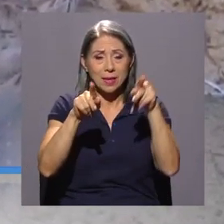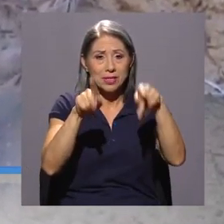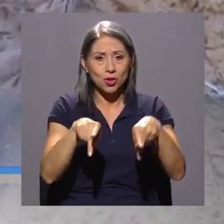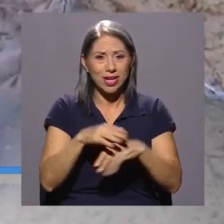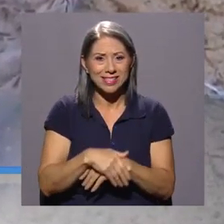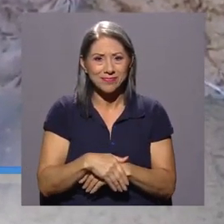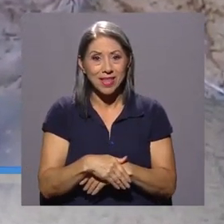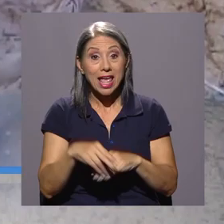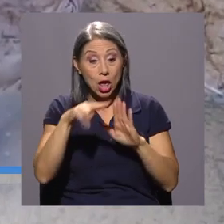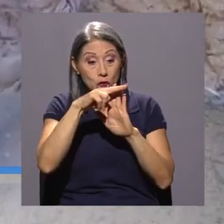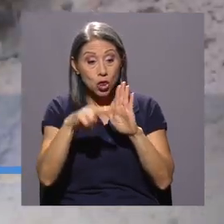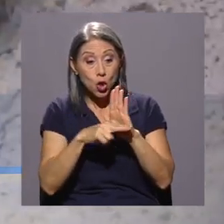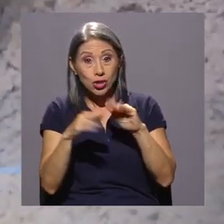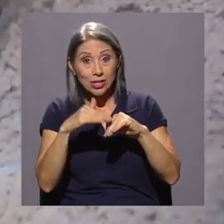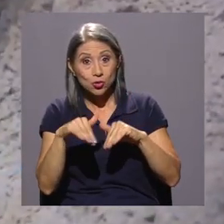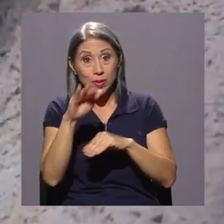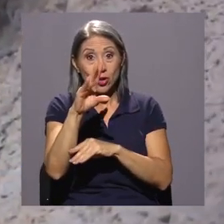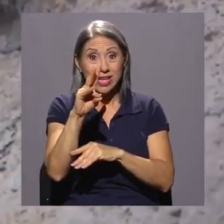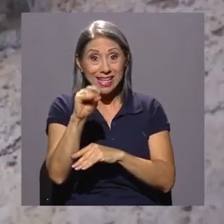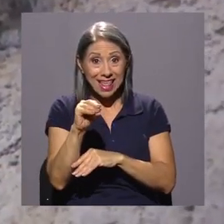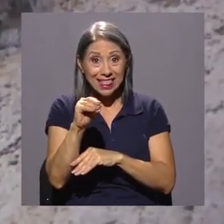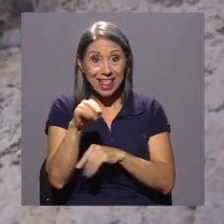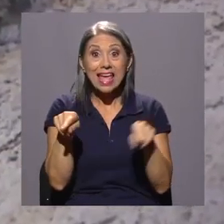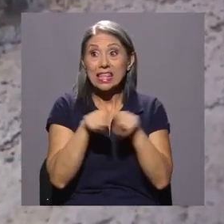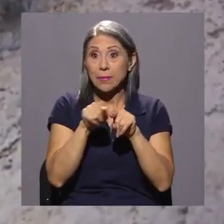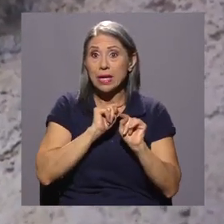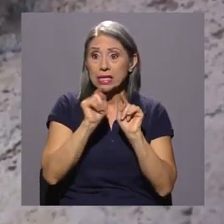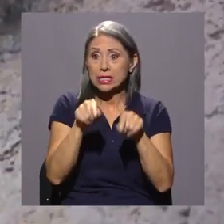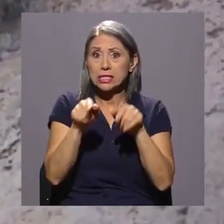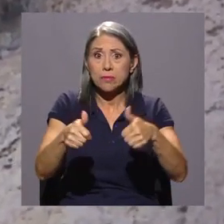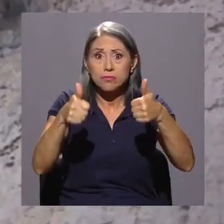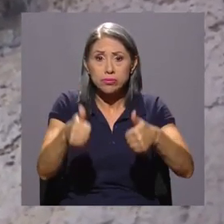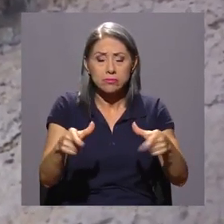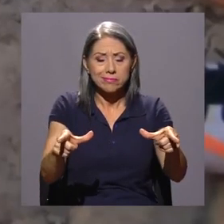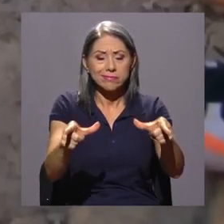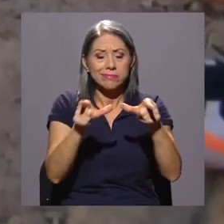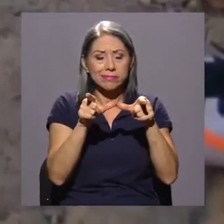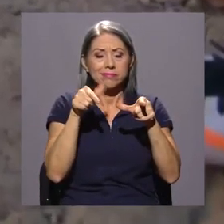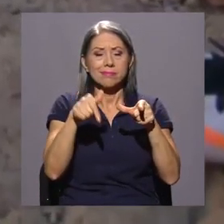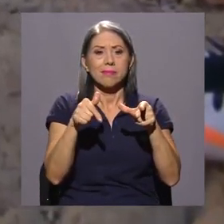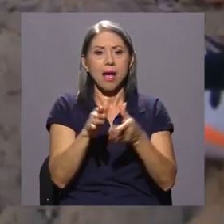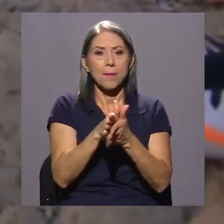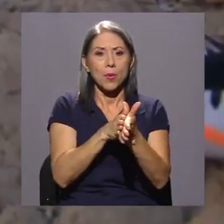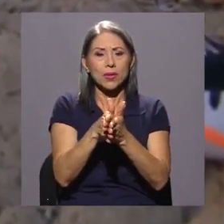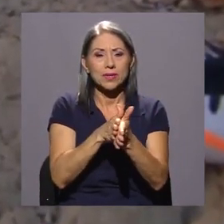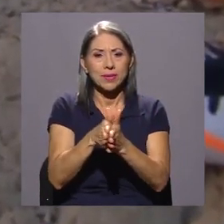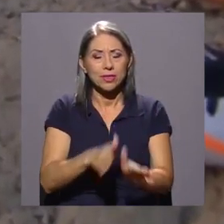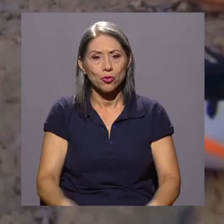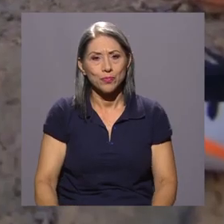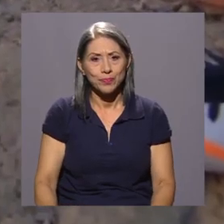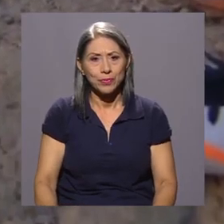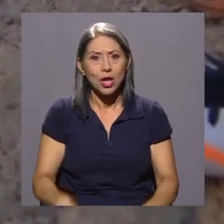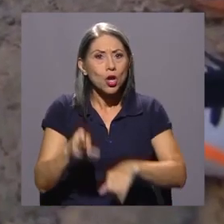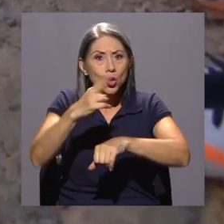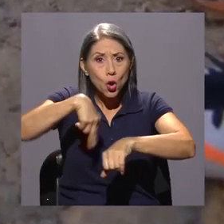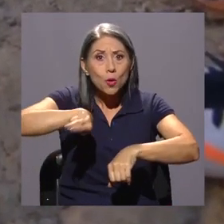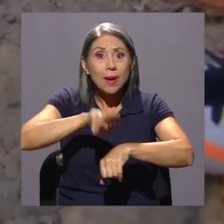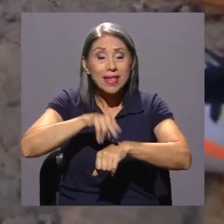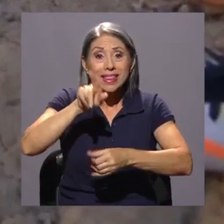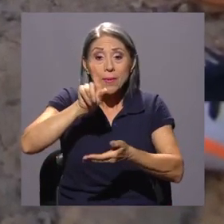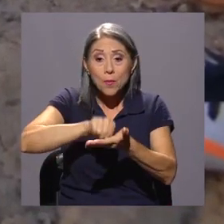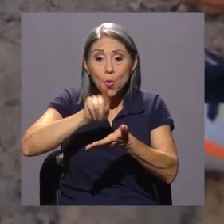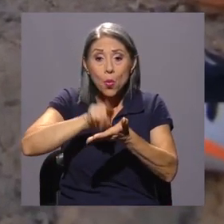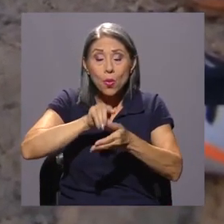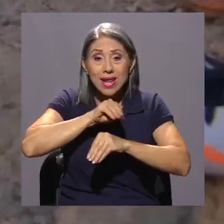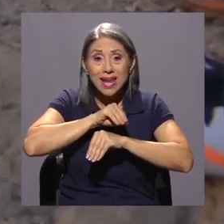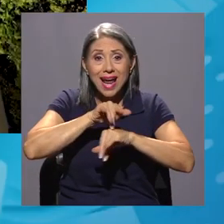casos reales en Costa Rica y siempre este abordaje interdisciplinario. El proceso de matrícula se realiza a través de correo